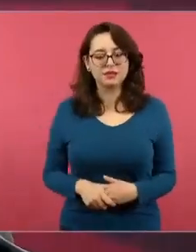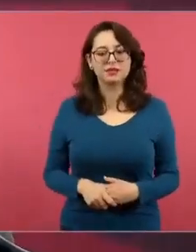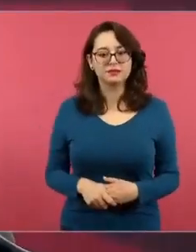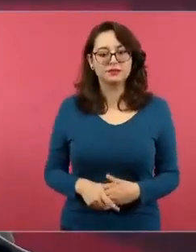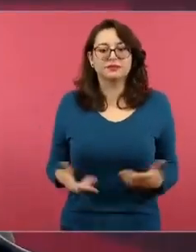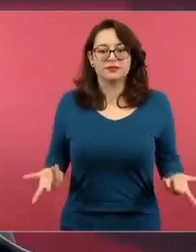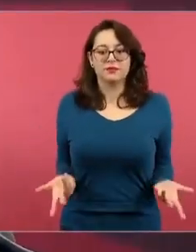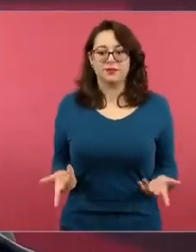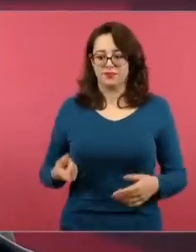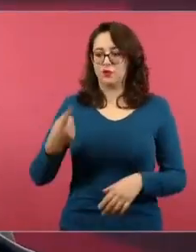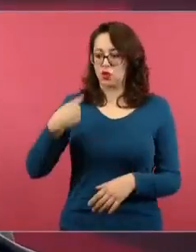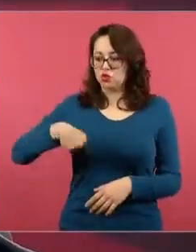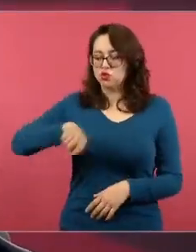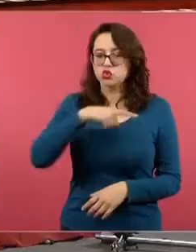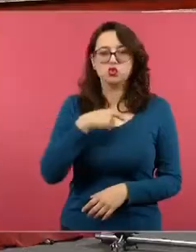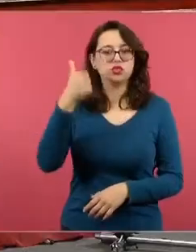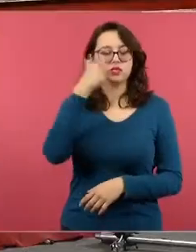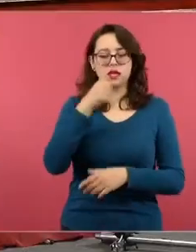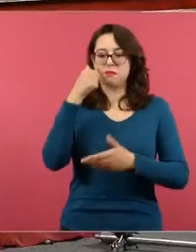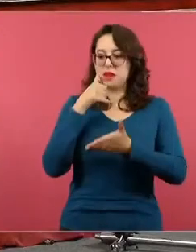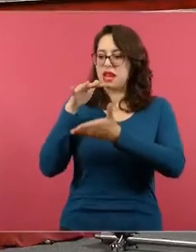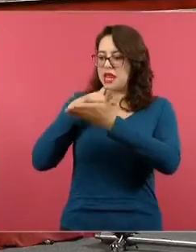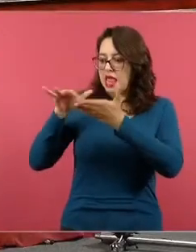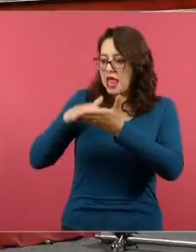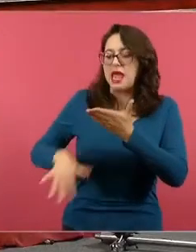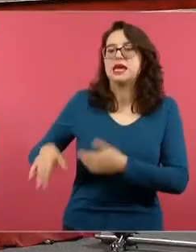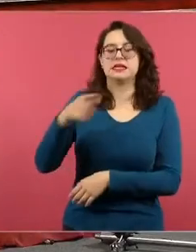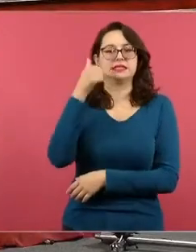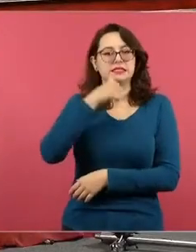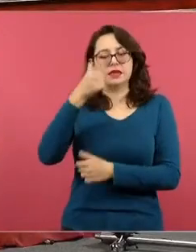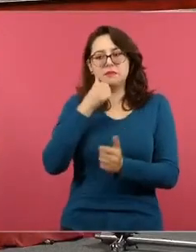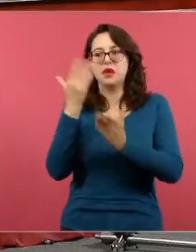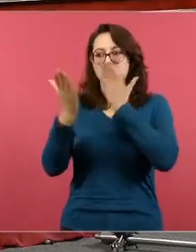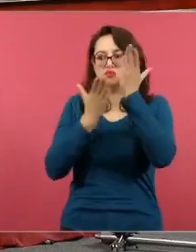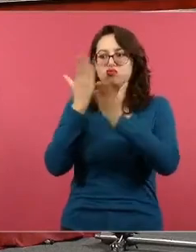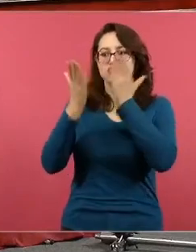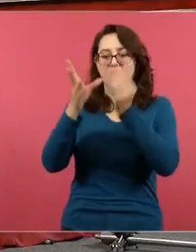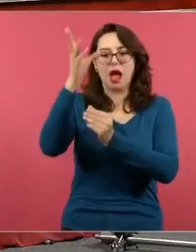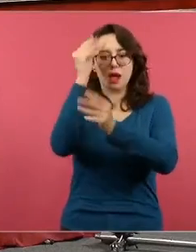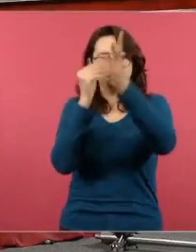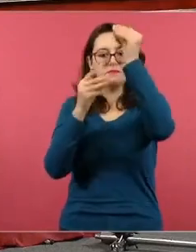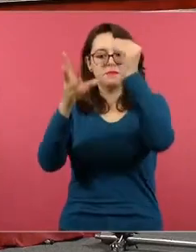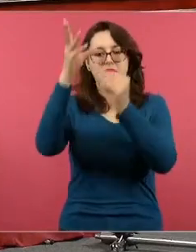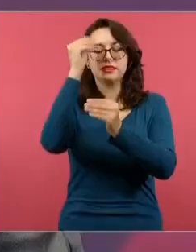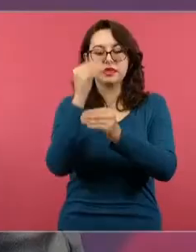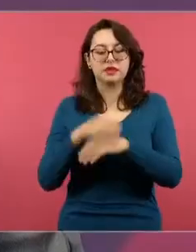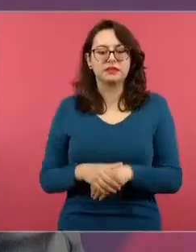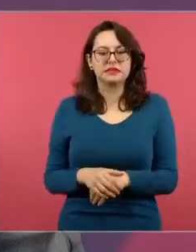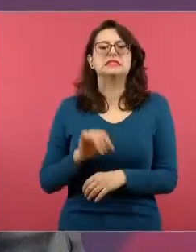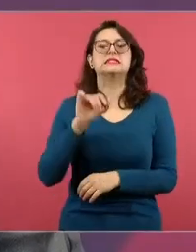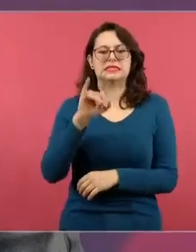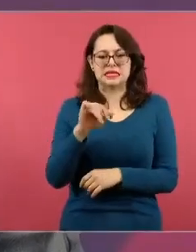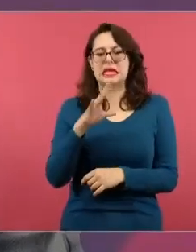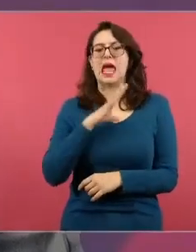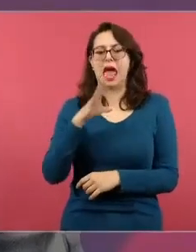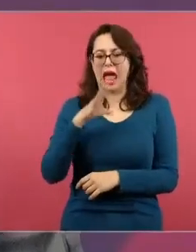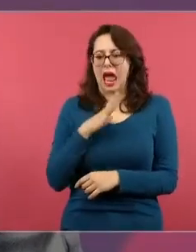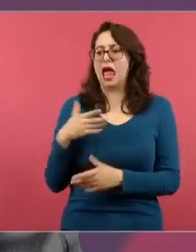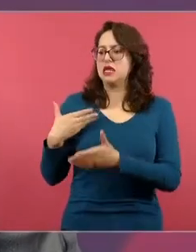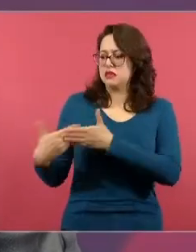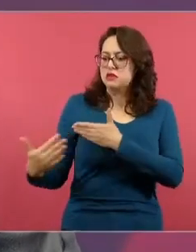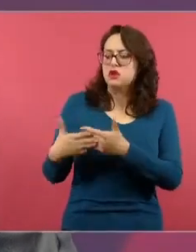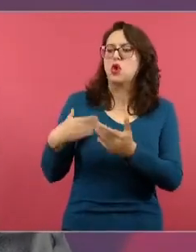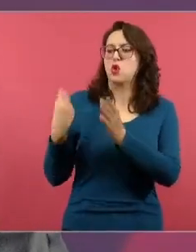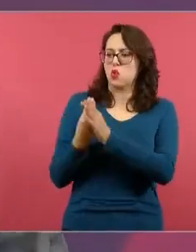maestros leemos y si hay un proyecto de formación docente porque si lo hay pero este de actualización